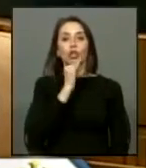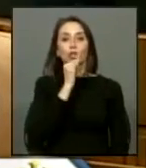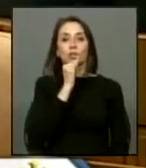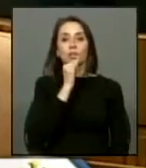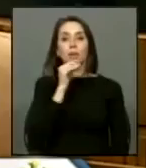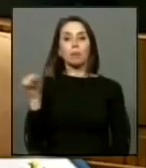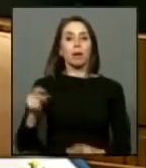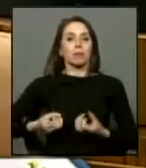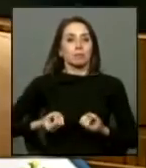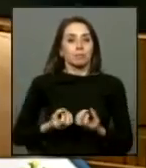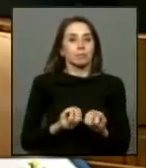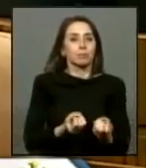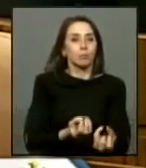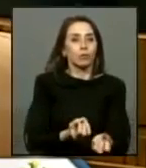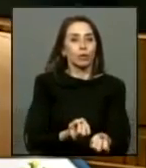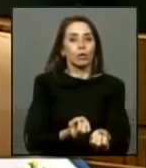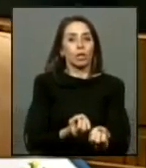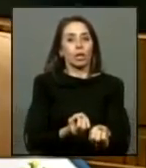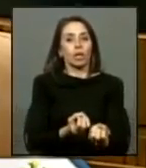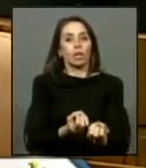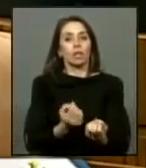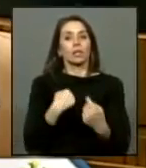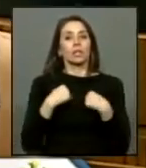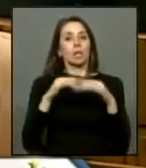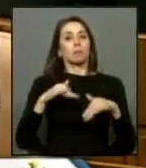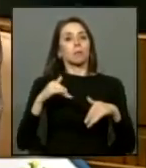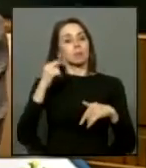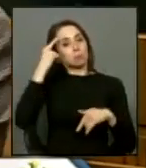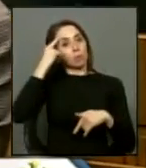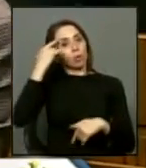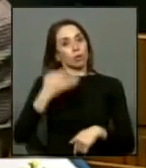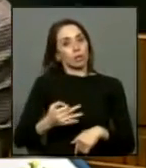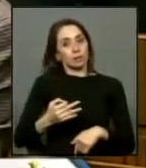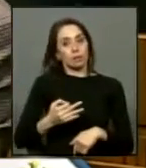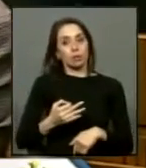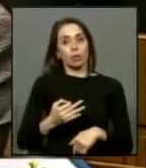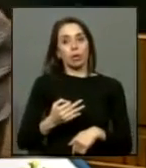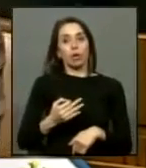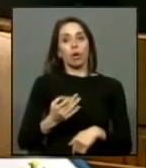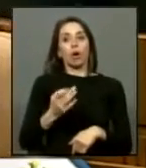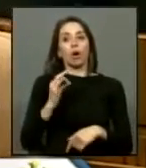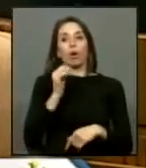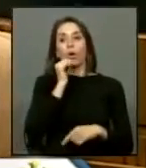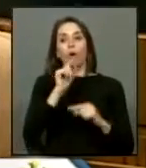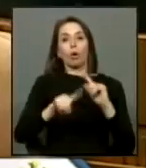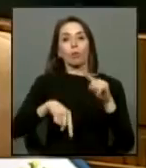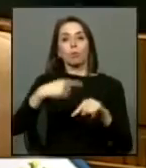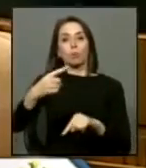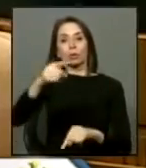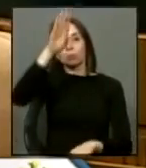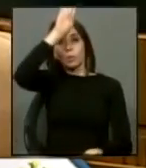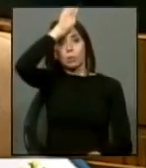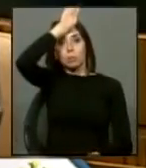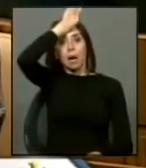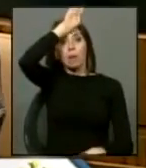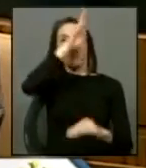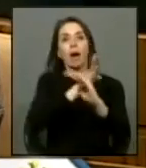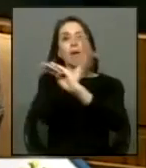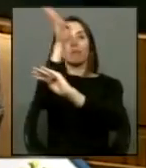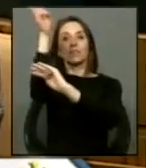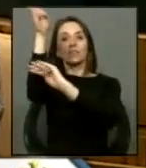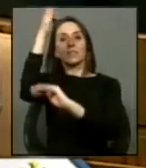misión de provocación que le tocó autoencomendarse será con vista la próxima visita del papa a Cuba